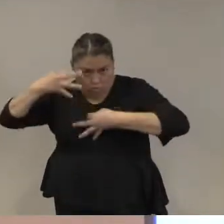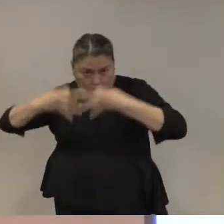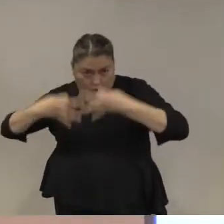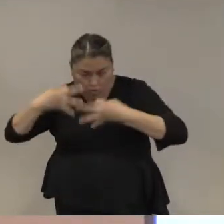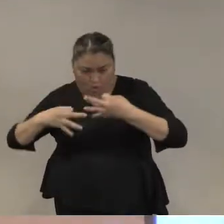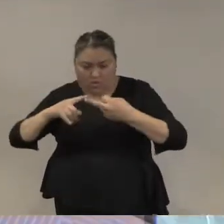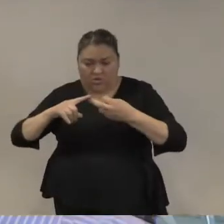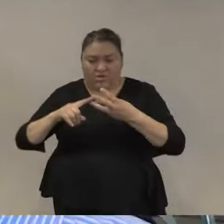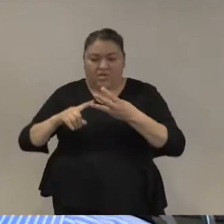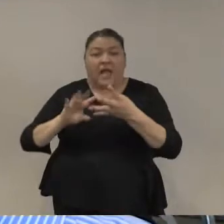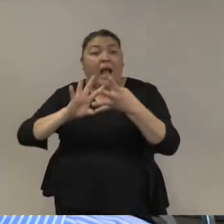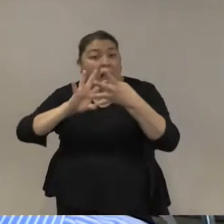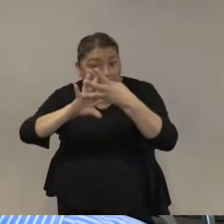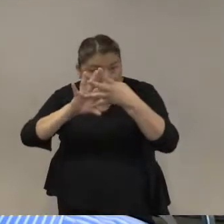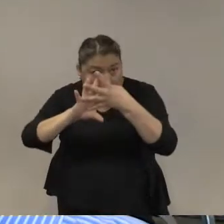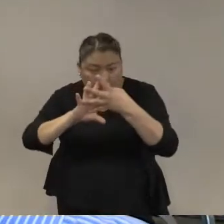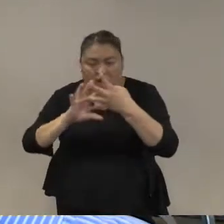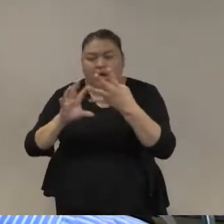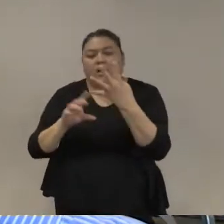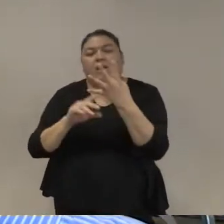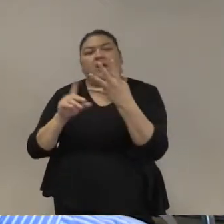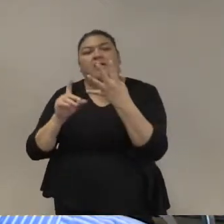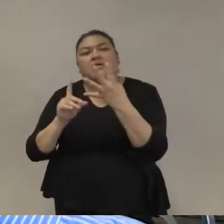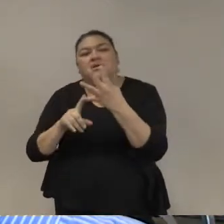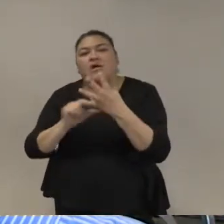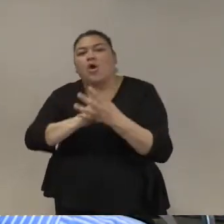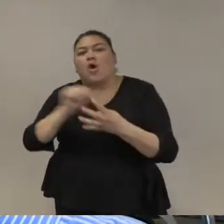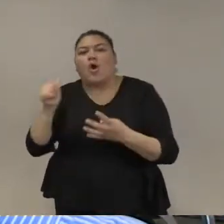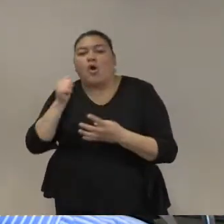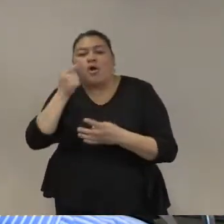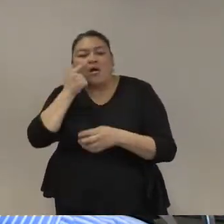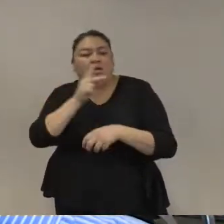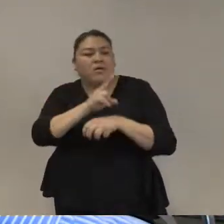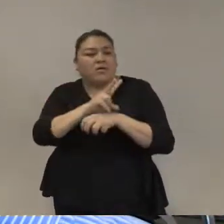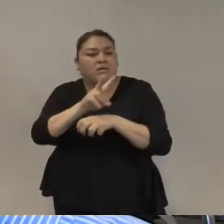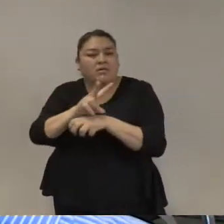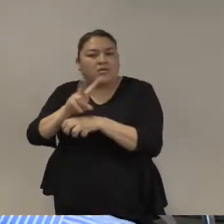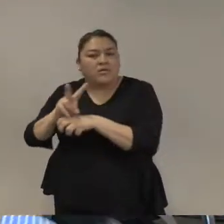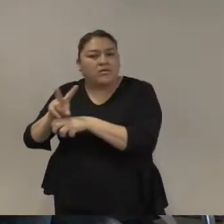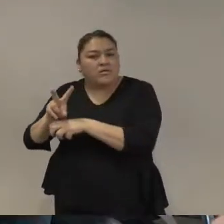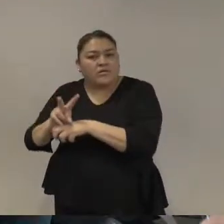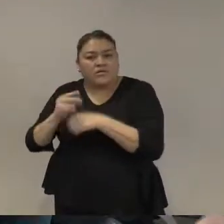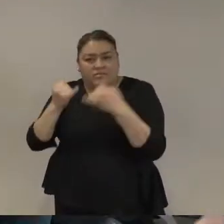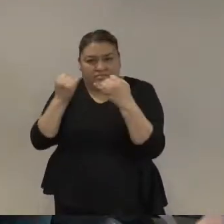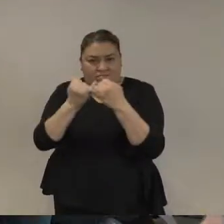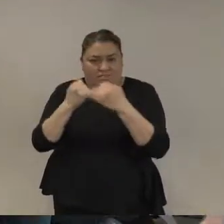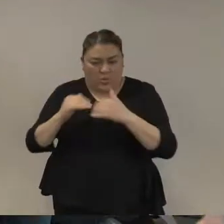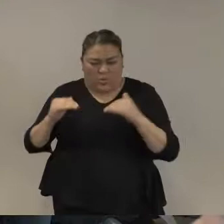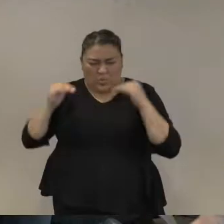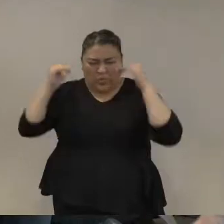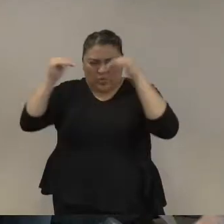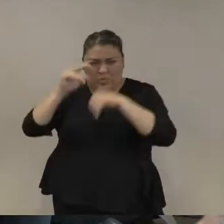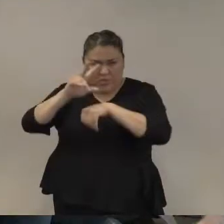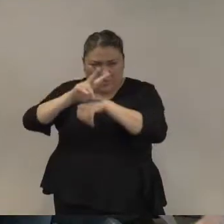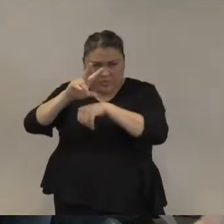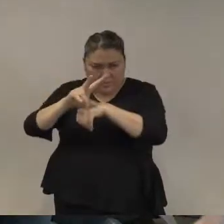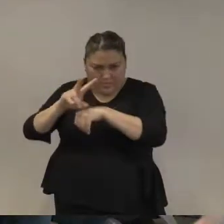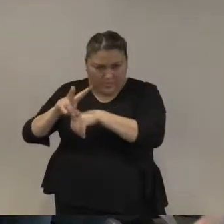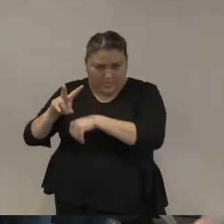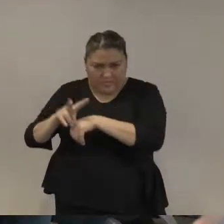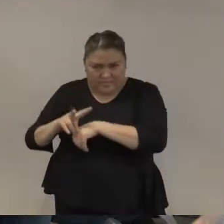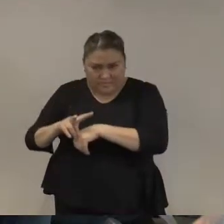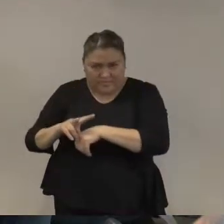penitenciario a las entidades de control oficiales que mantienen altos estándares y que apoyan a los agentes